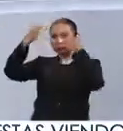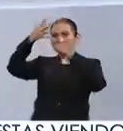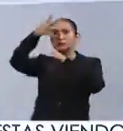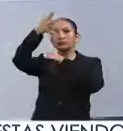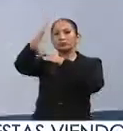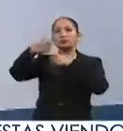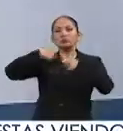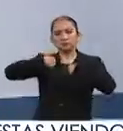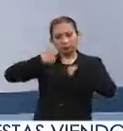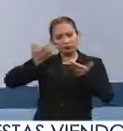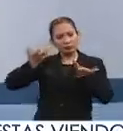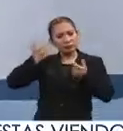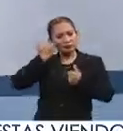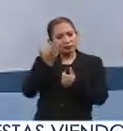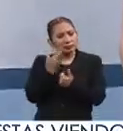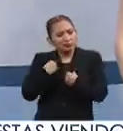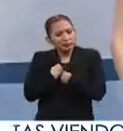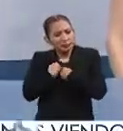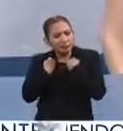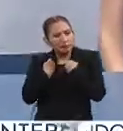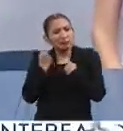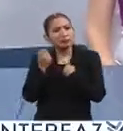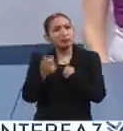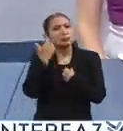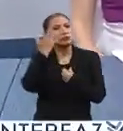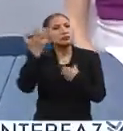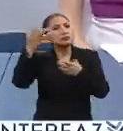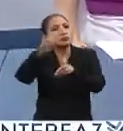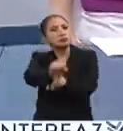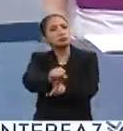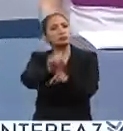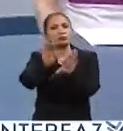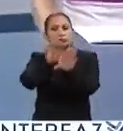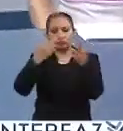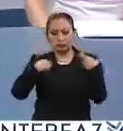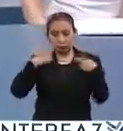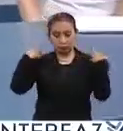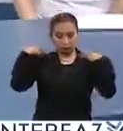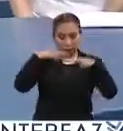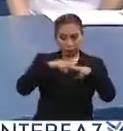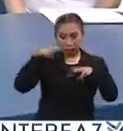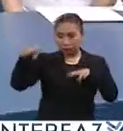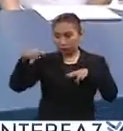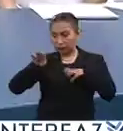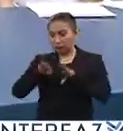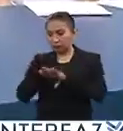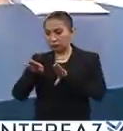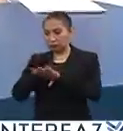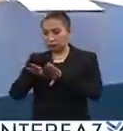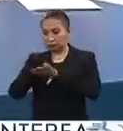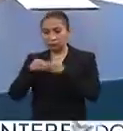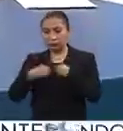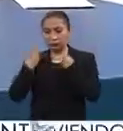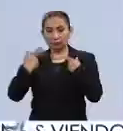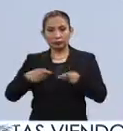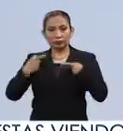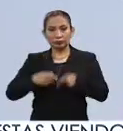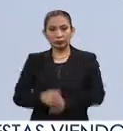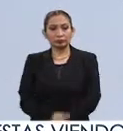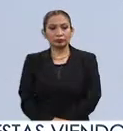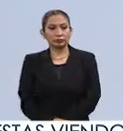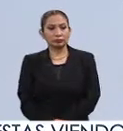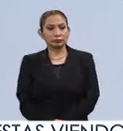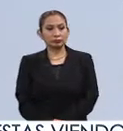futuro de tu perspectiva de vida, de lo que quieres lograr como docente y como en la vida cotidiana